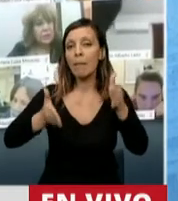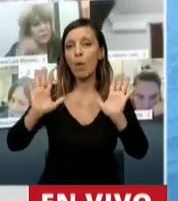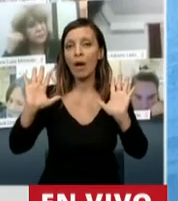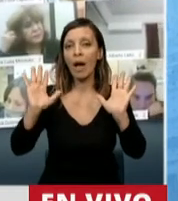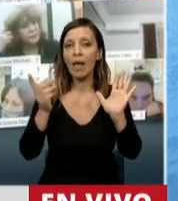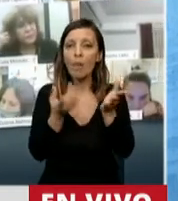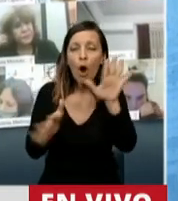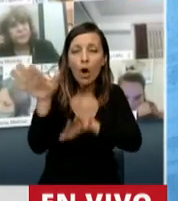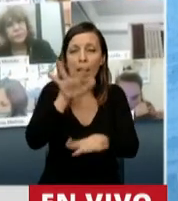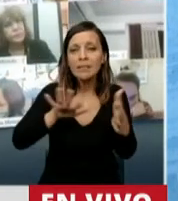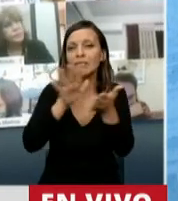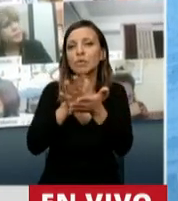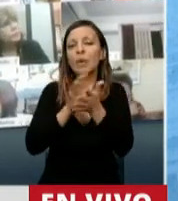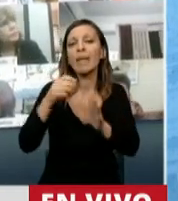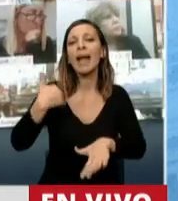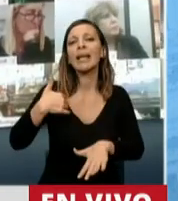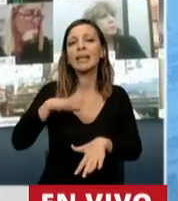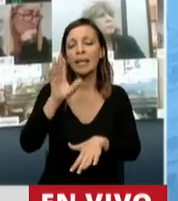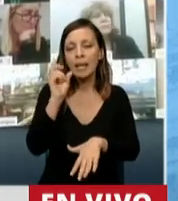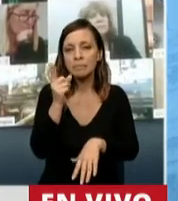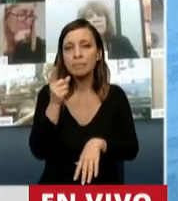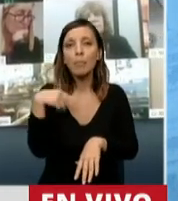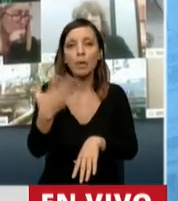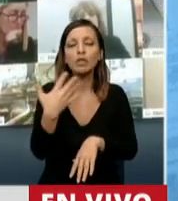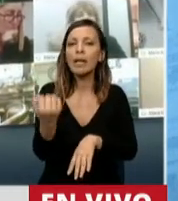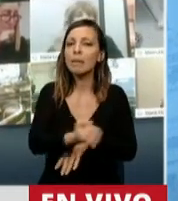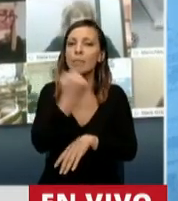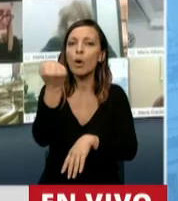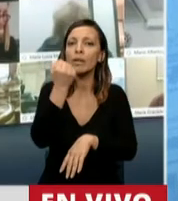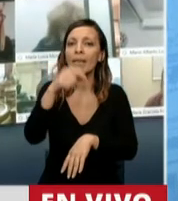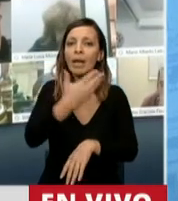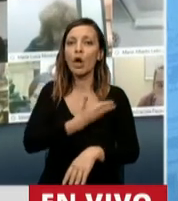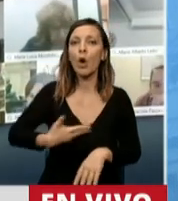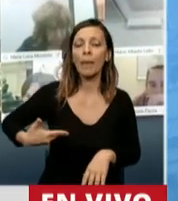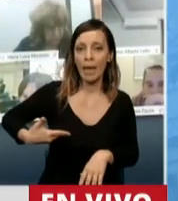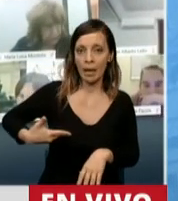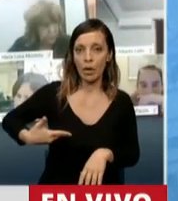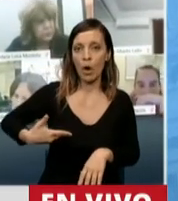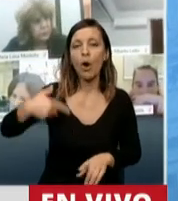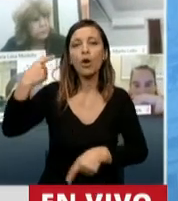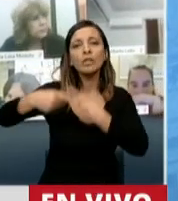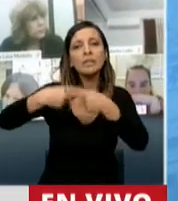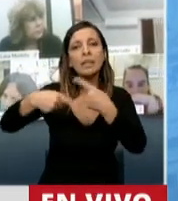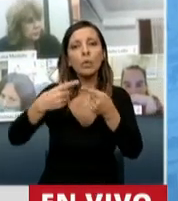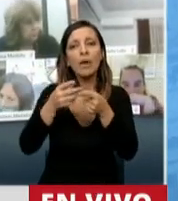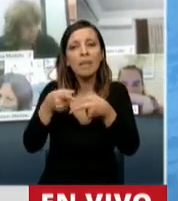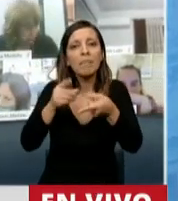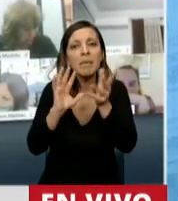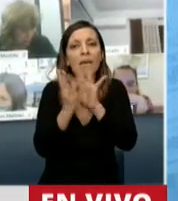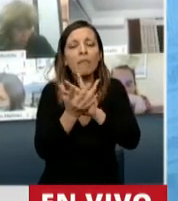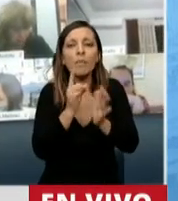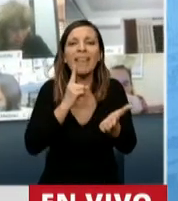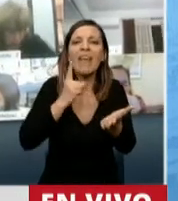reconstrucción de nuestra Argentina. Y para ello es fundamental que nuestro gobierno continúe con esta inteligente